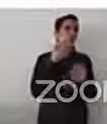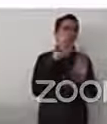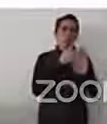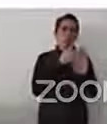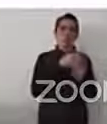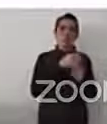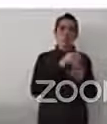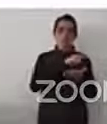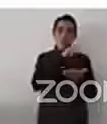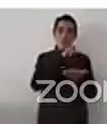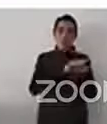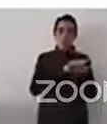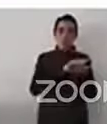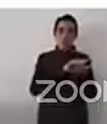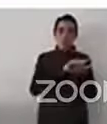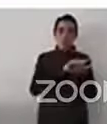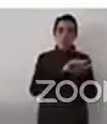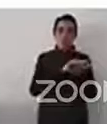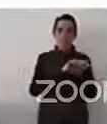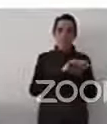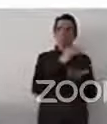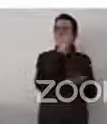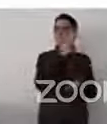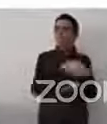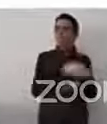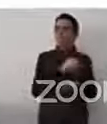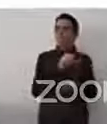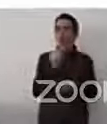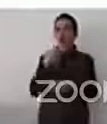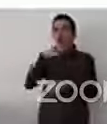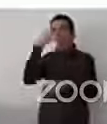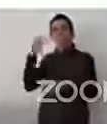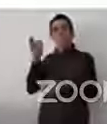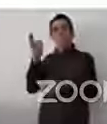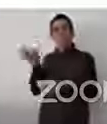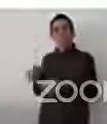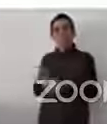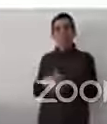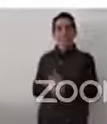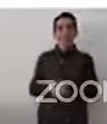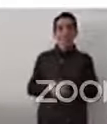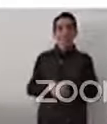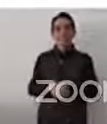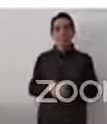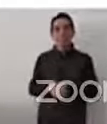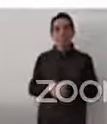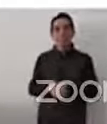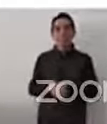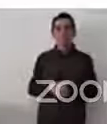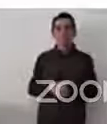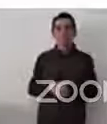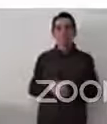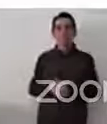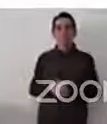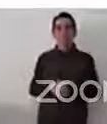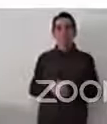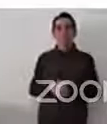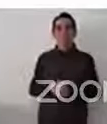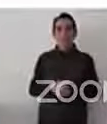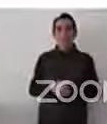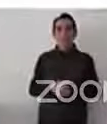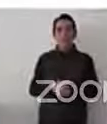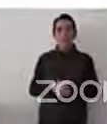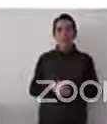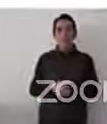consenso internacional de luchar contra el racismo y la discriminación, pero la realidad es que muy pocos